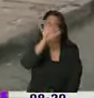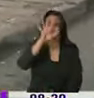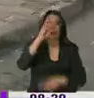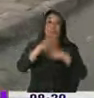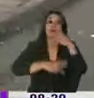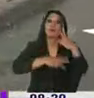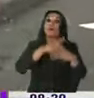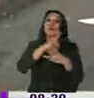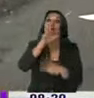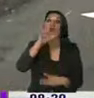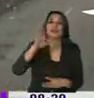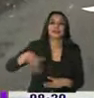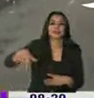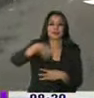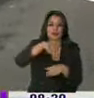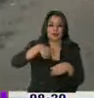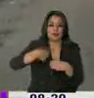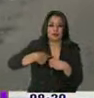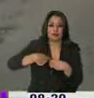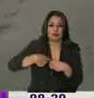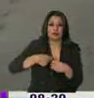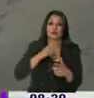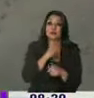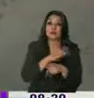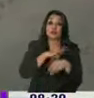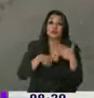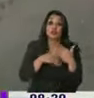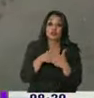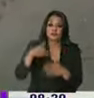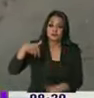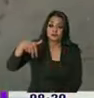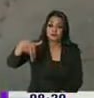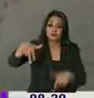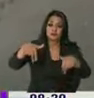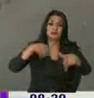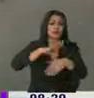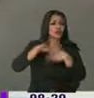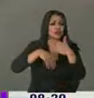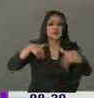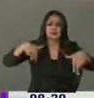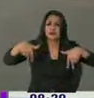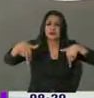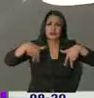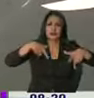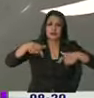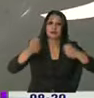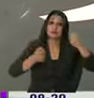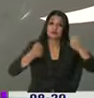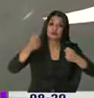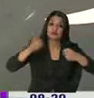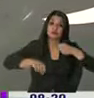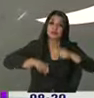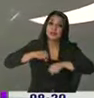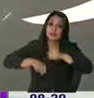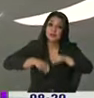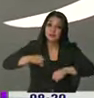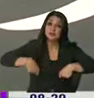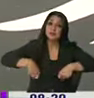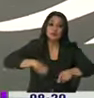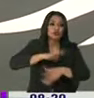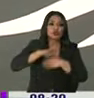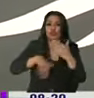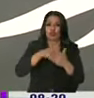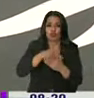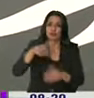mundo. ¿Y por qué todos somos peatones? Porque en un momento de nuestra vida todos somos peatones, el conductor, el ciclista o el mismo peatón.